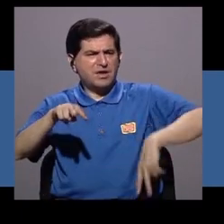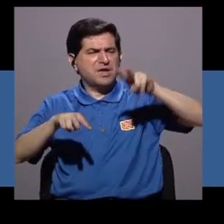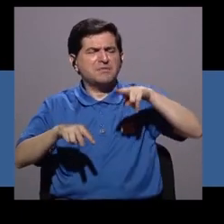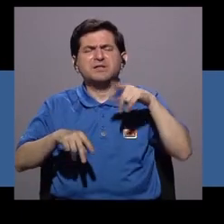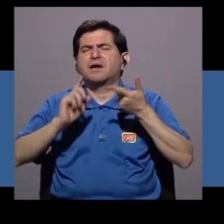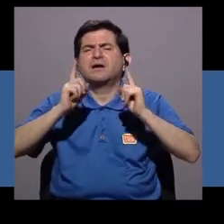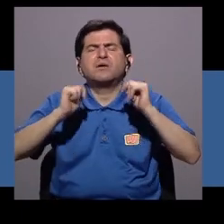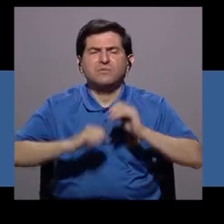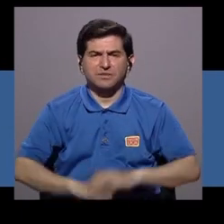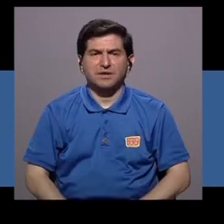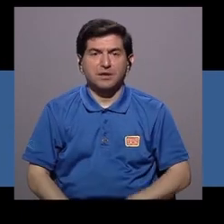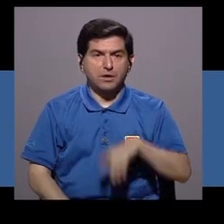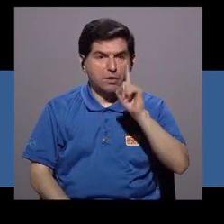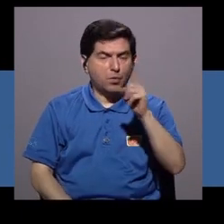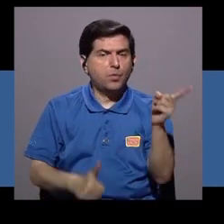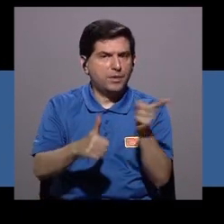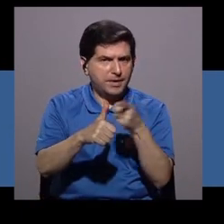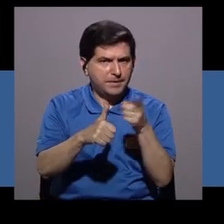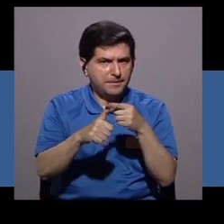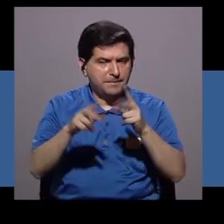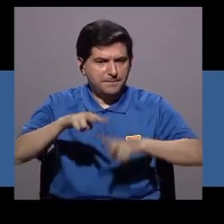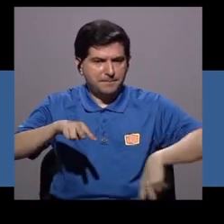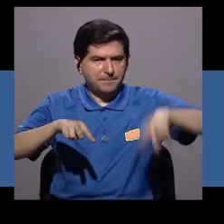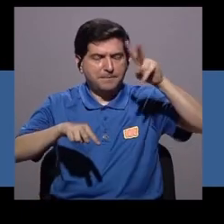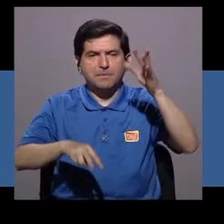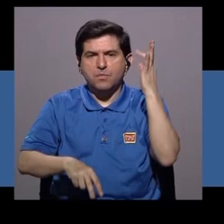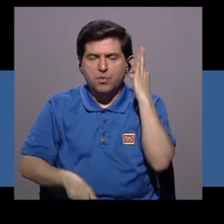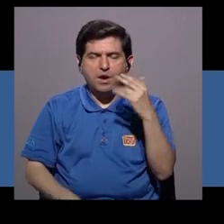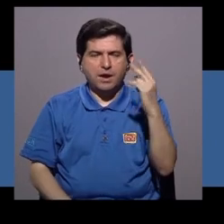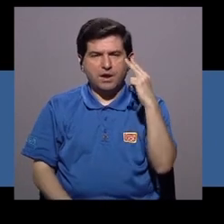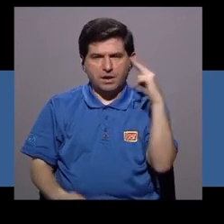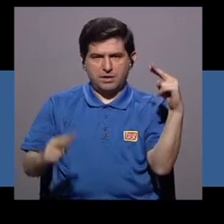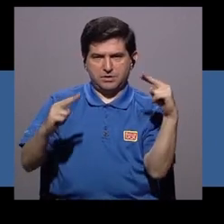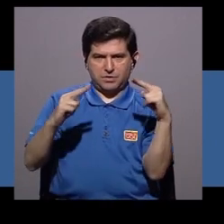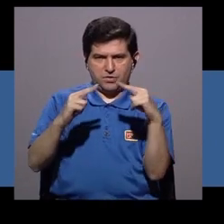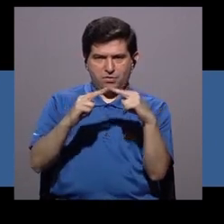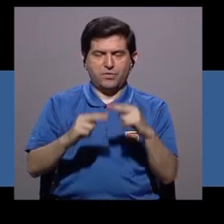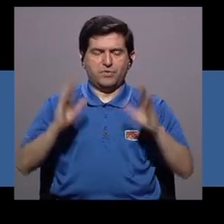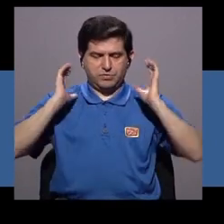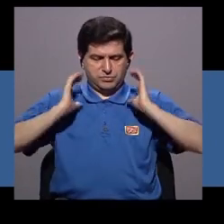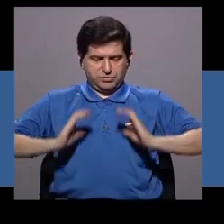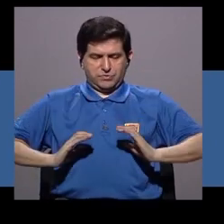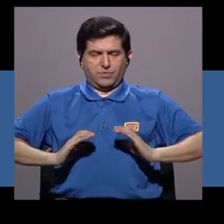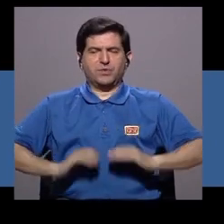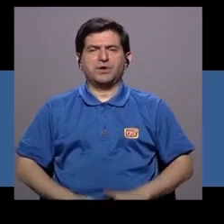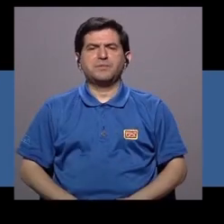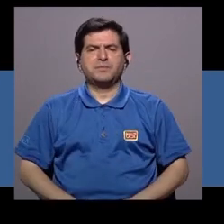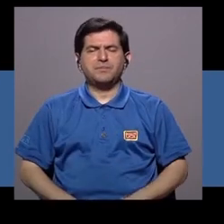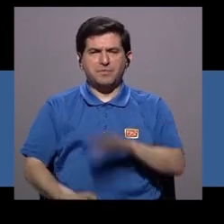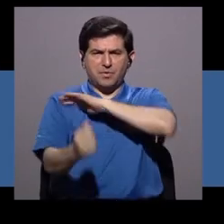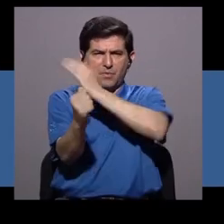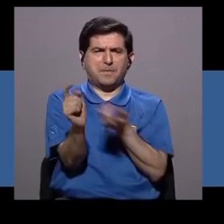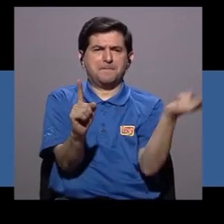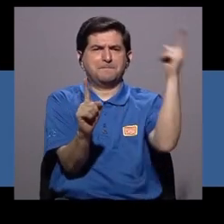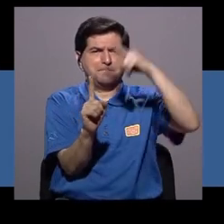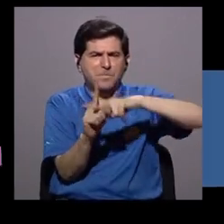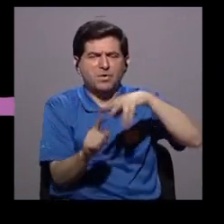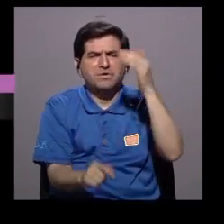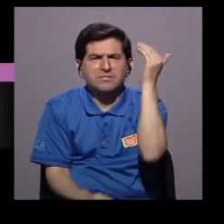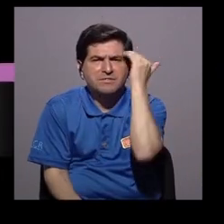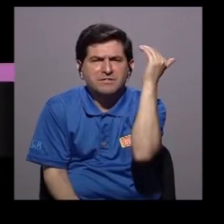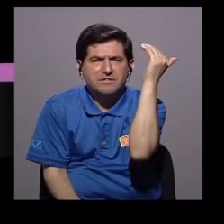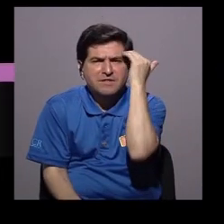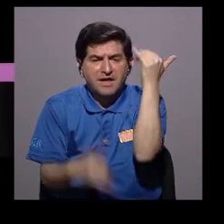ventajas tiene utilizar este método? Bueno, una de las primeras ventajas es que la mujer se aprenda a conocer, conoce su cuerpo, se empodera de